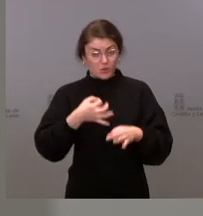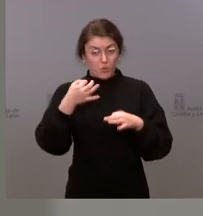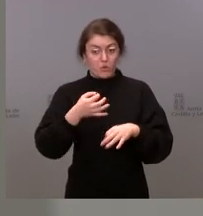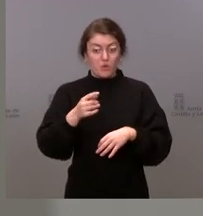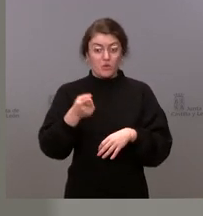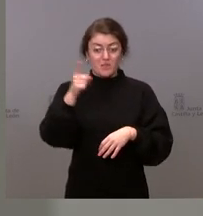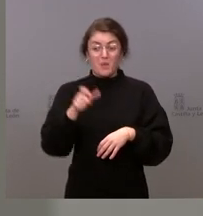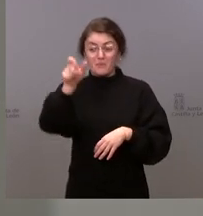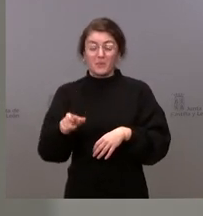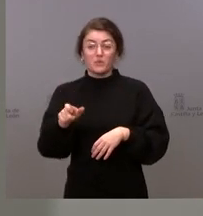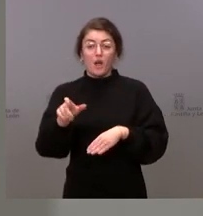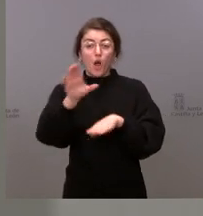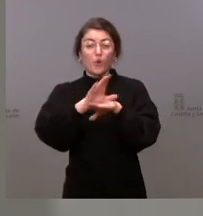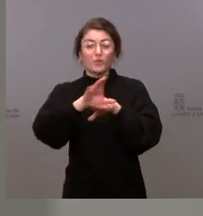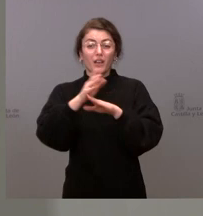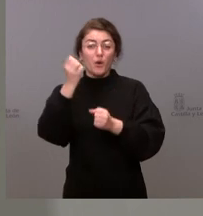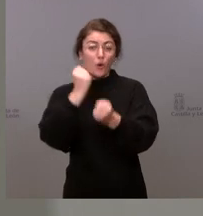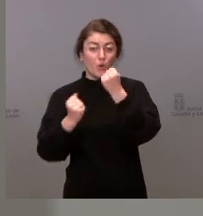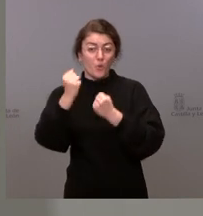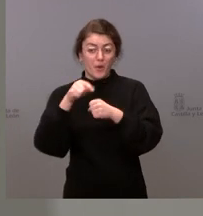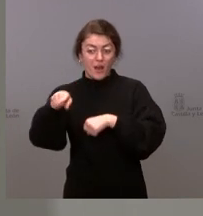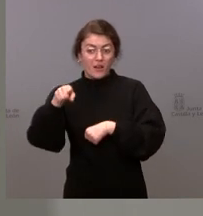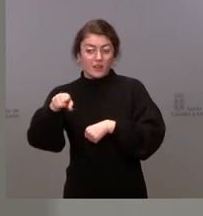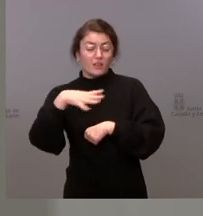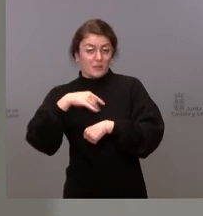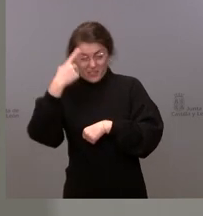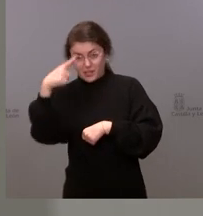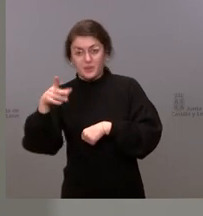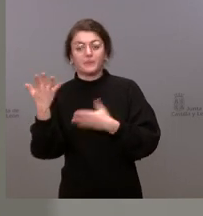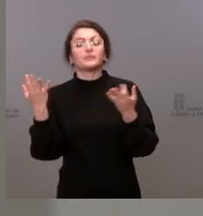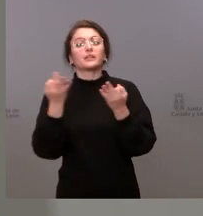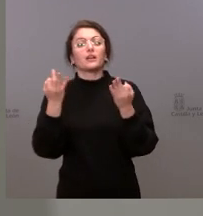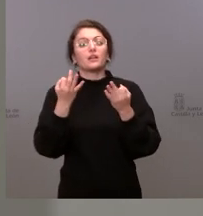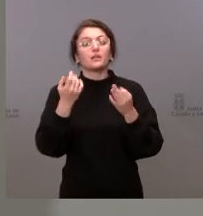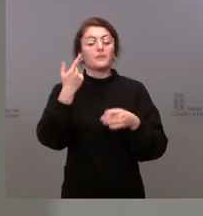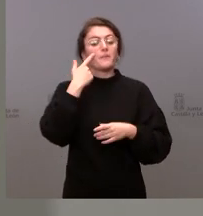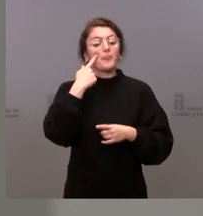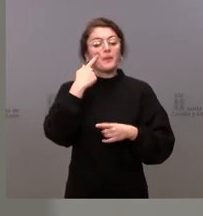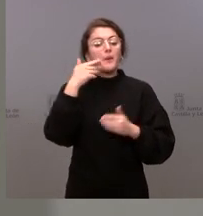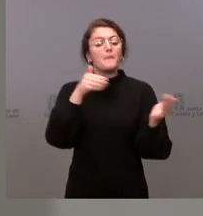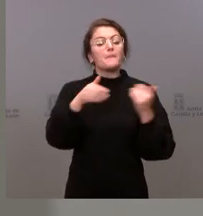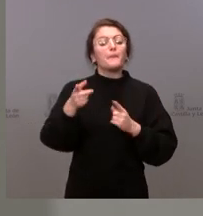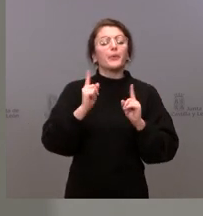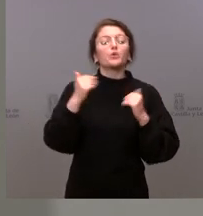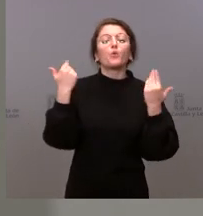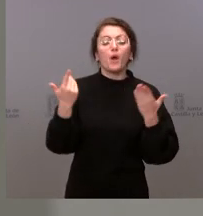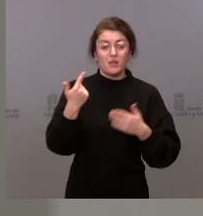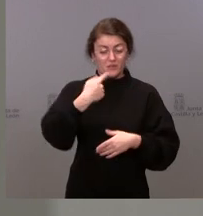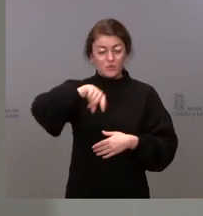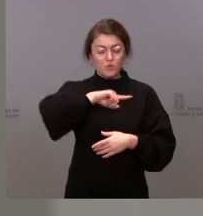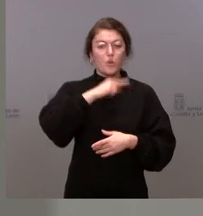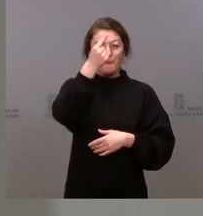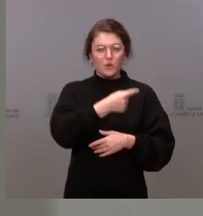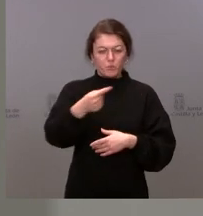Economía querrá hacer una precisión. Nuestra precisión es que nosotros tenemos un gran presupuesto, tenemos un presupuesto